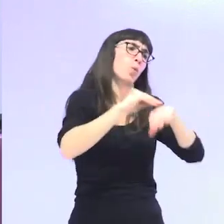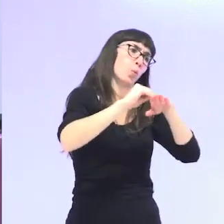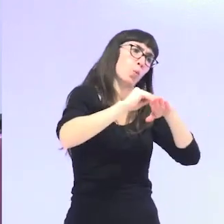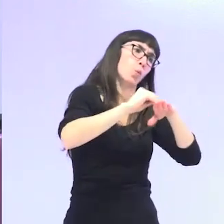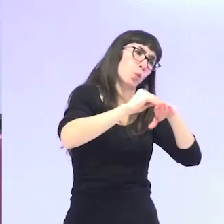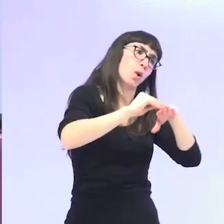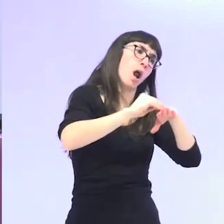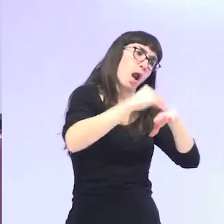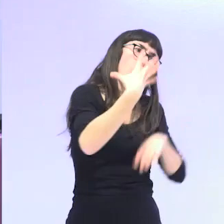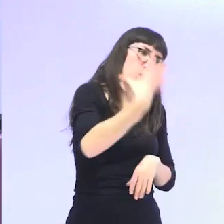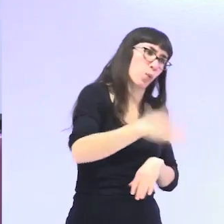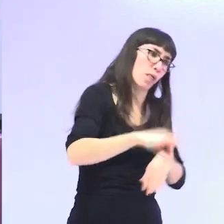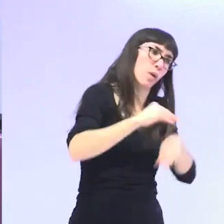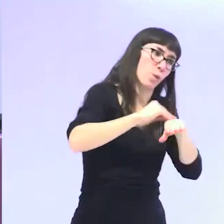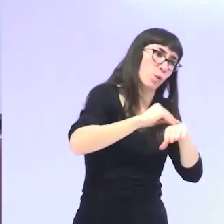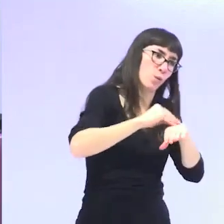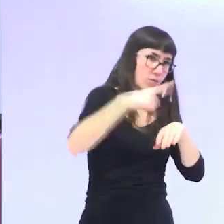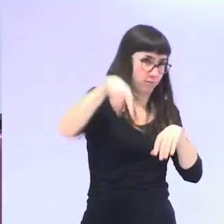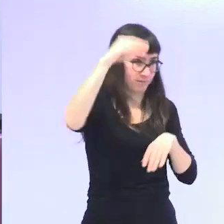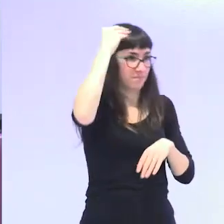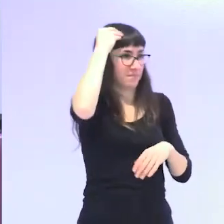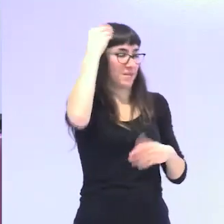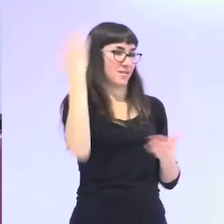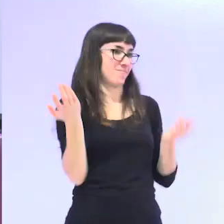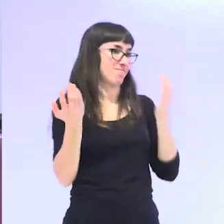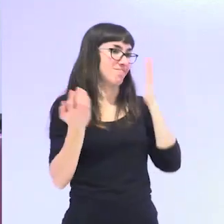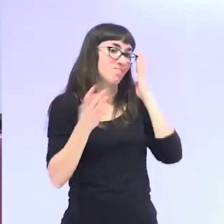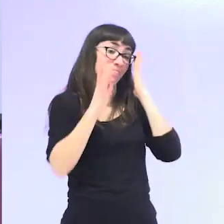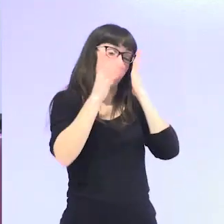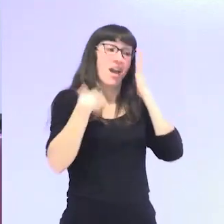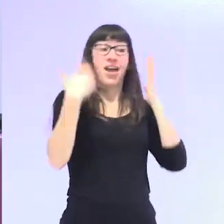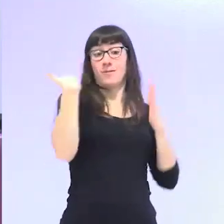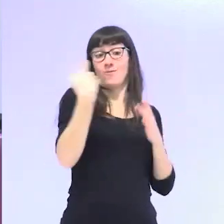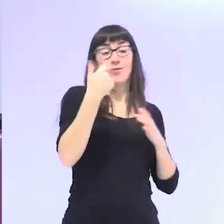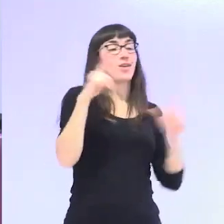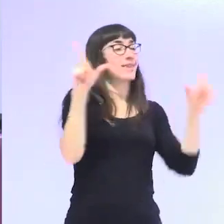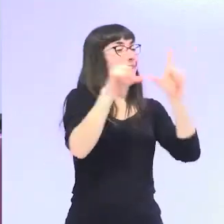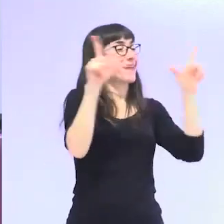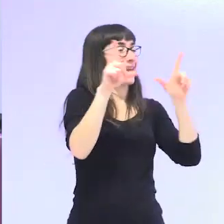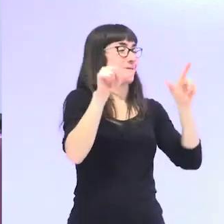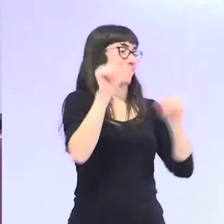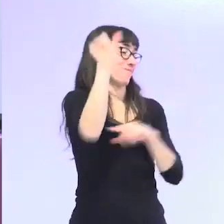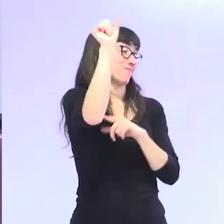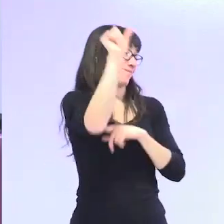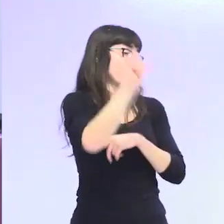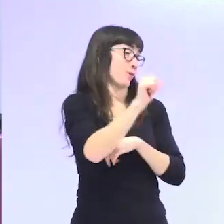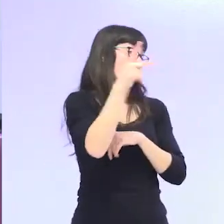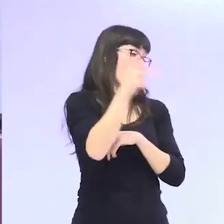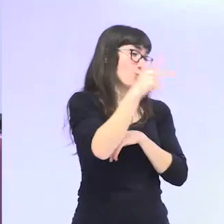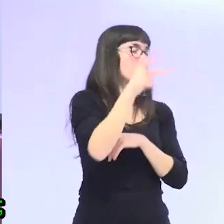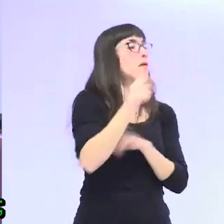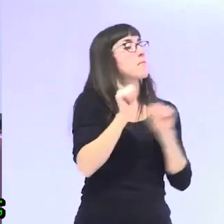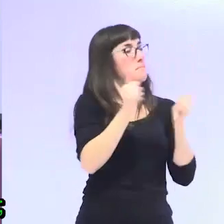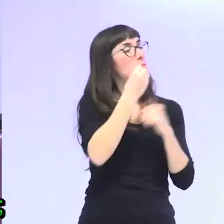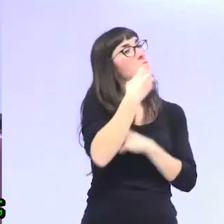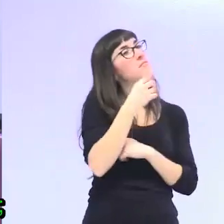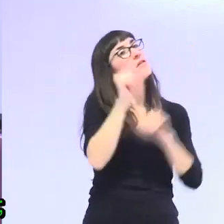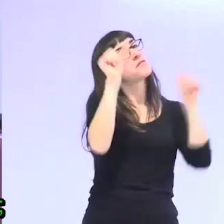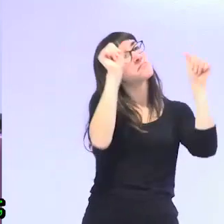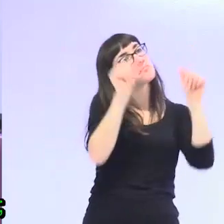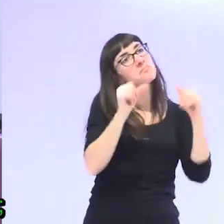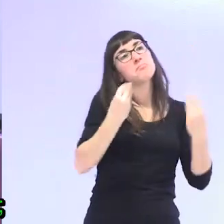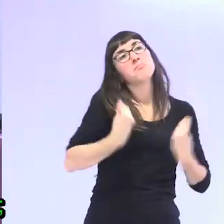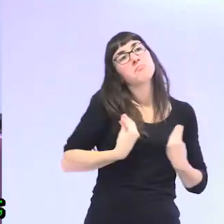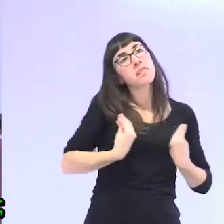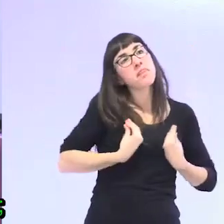hace poco yo vi un documental en la televisión que empezó muy bien porque empezó hablando de lo que significa el envejecimiento que es un proceso que dura toda la